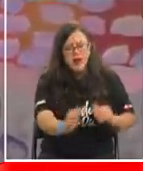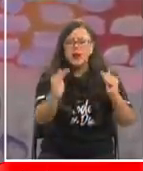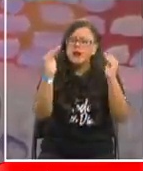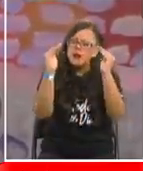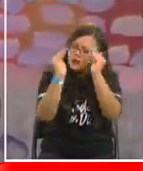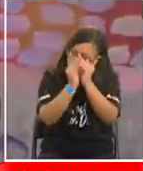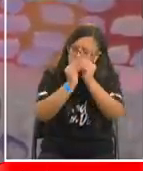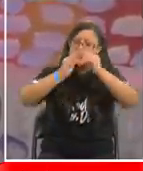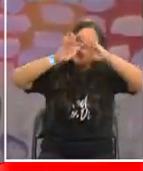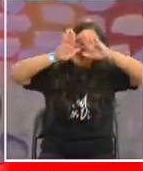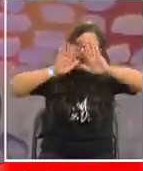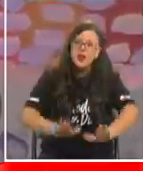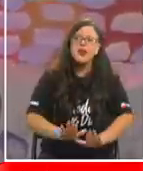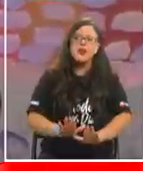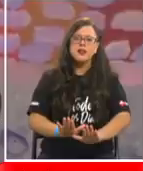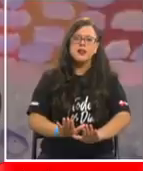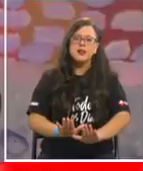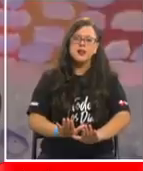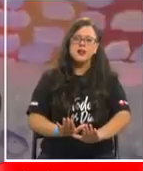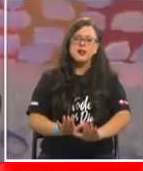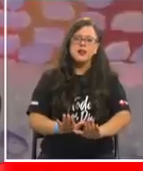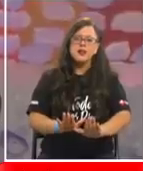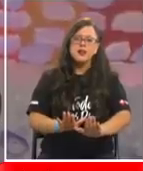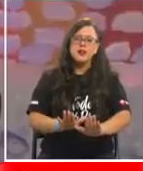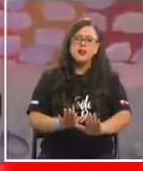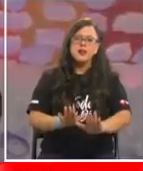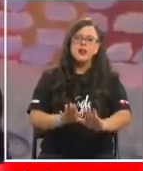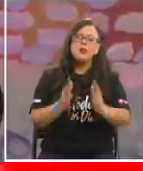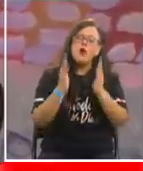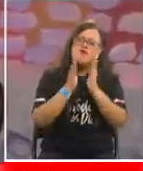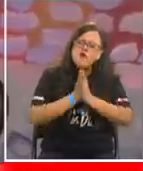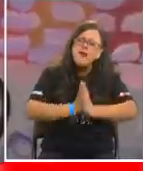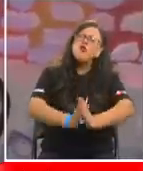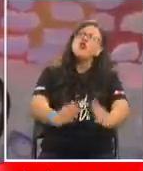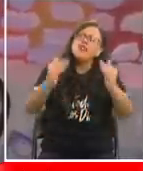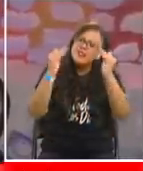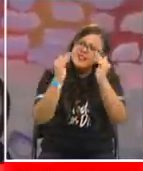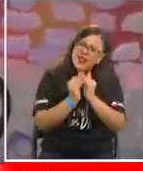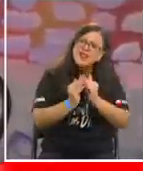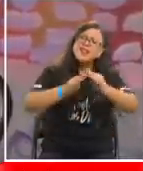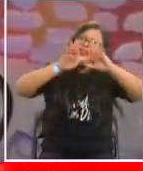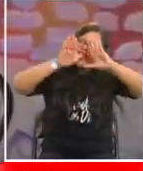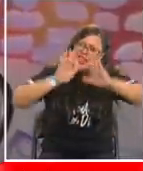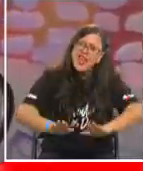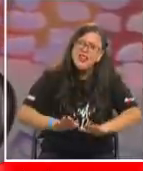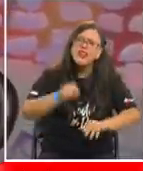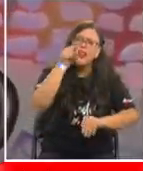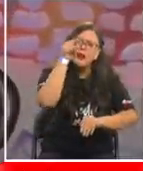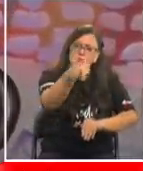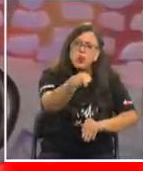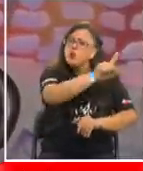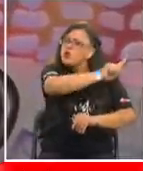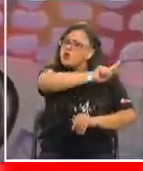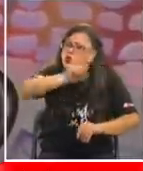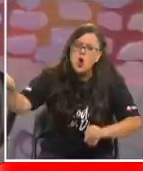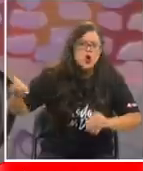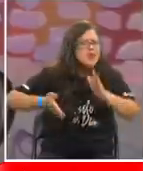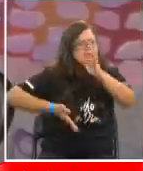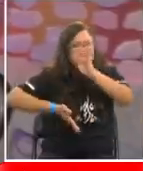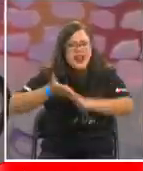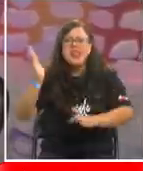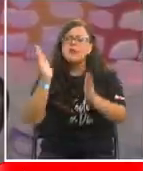sí señor lo que más te puede defender quédate en la casa no salgas quédate en la casa